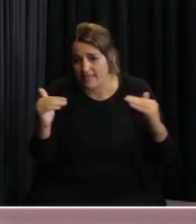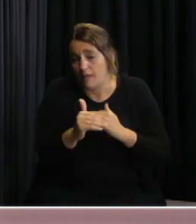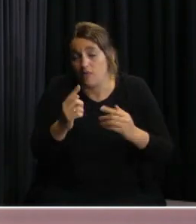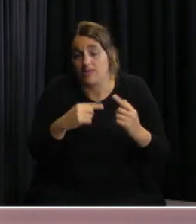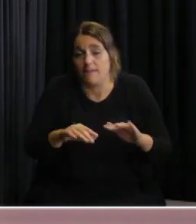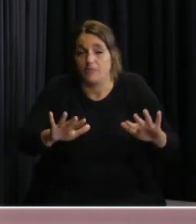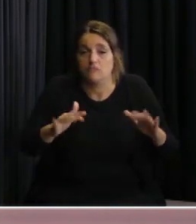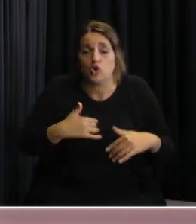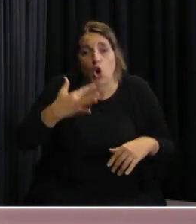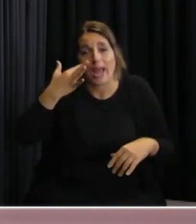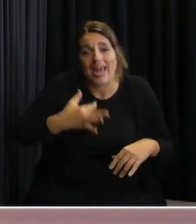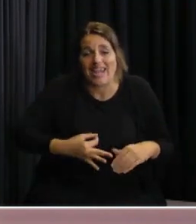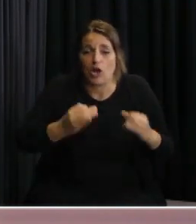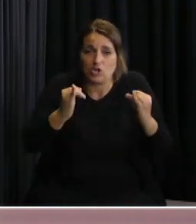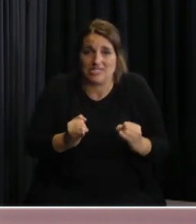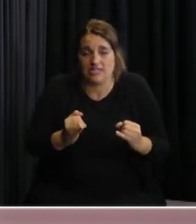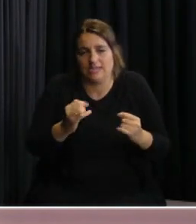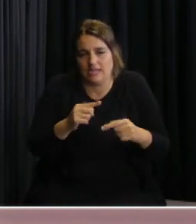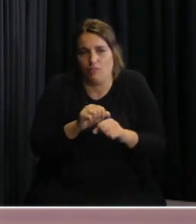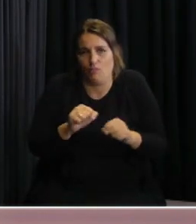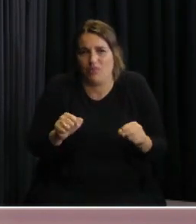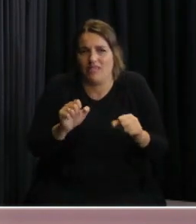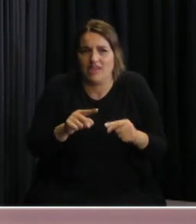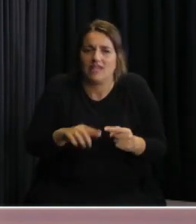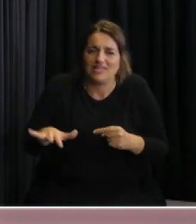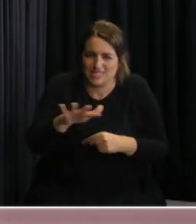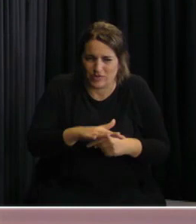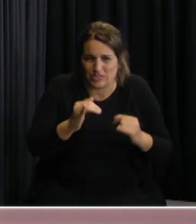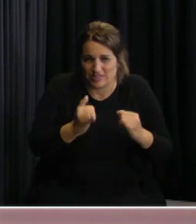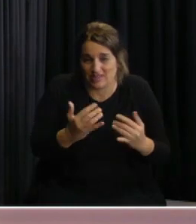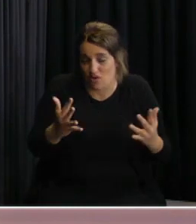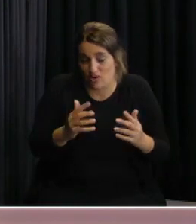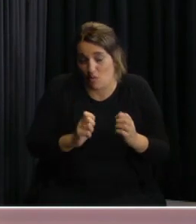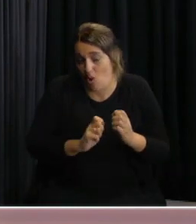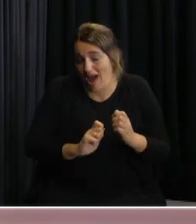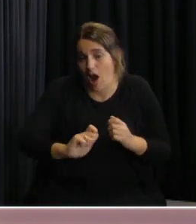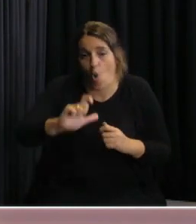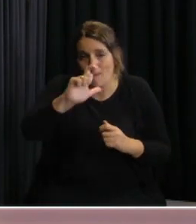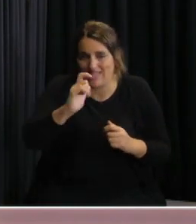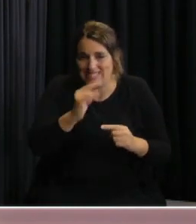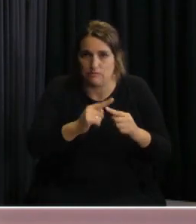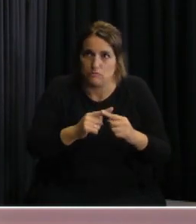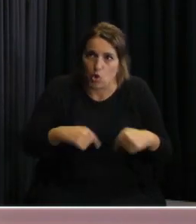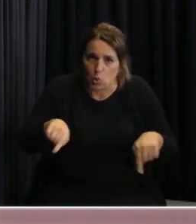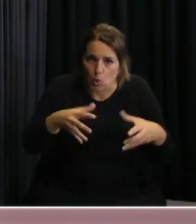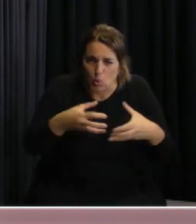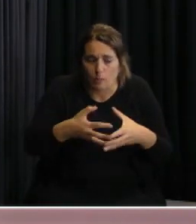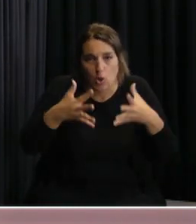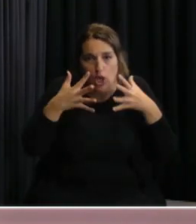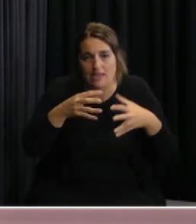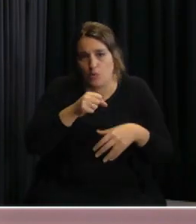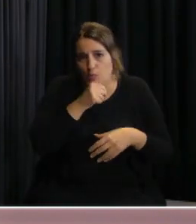yo creo que más allá de este puntual foco que hubo que se dispararon unos casos en una población de mucho riesgo